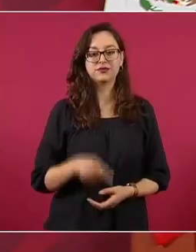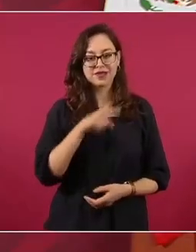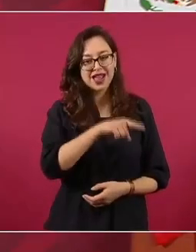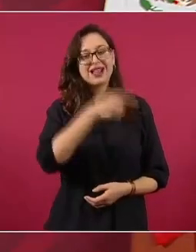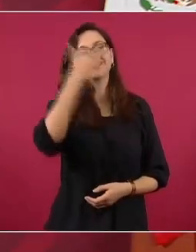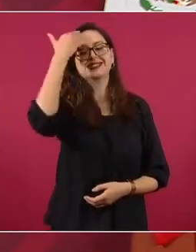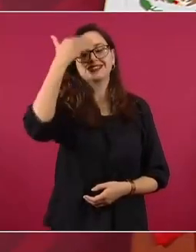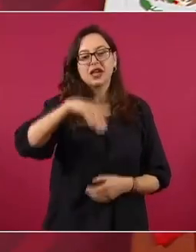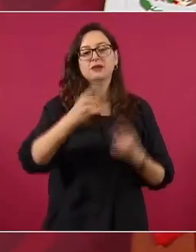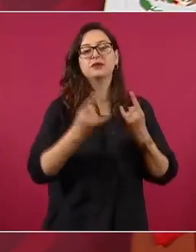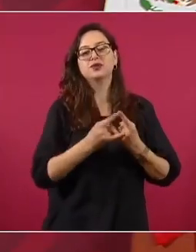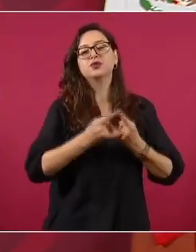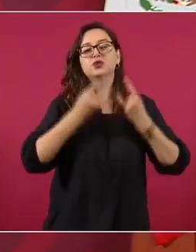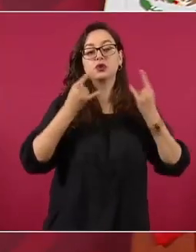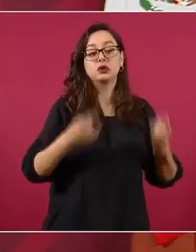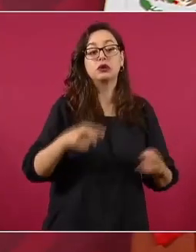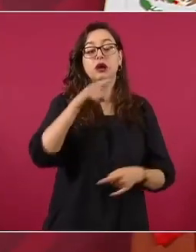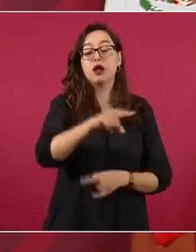bien.